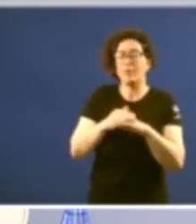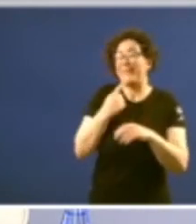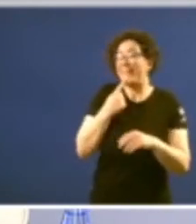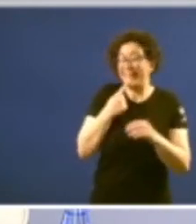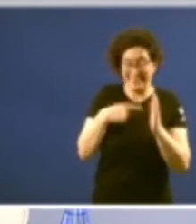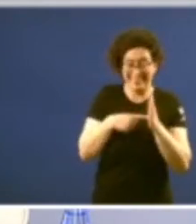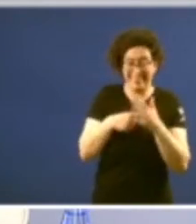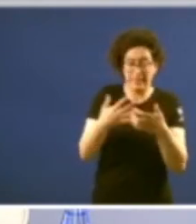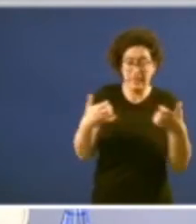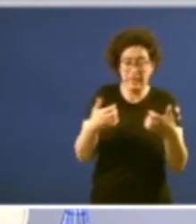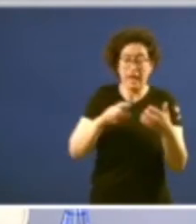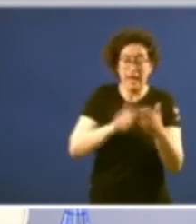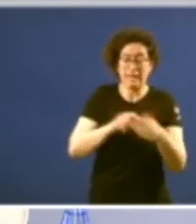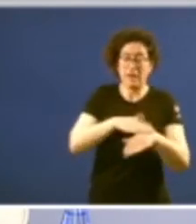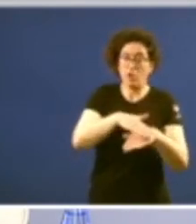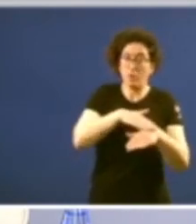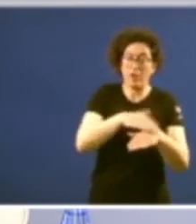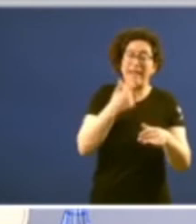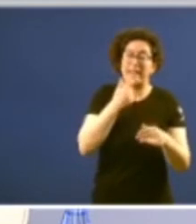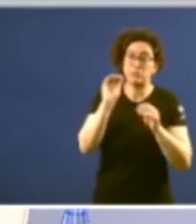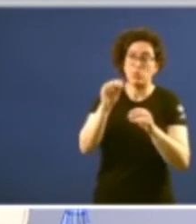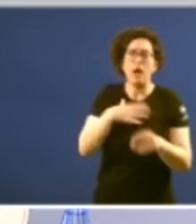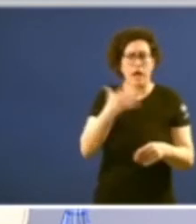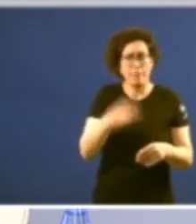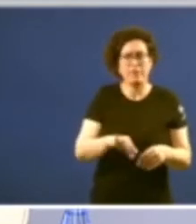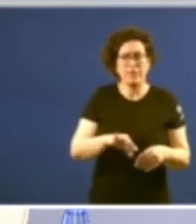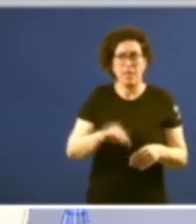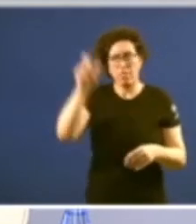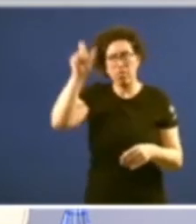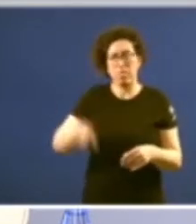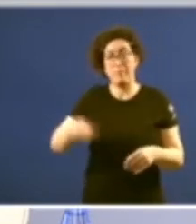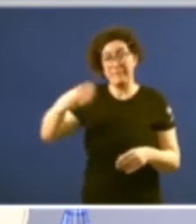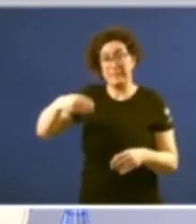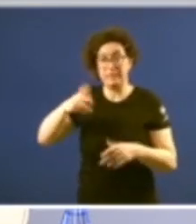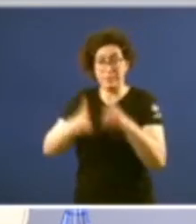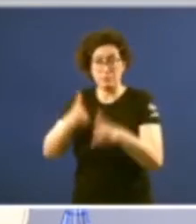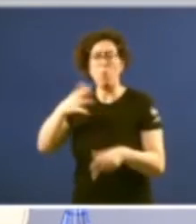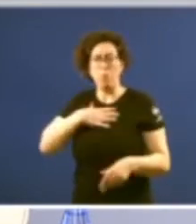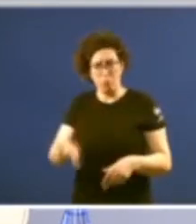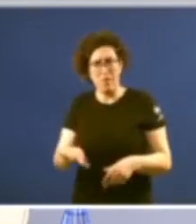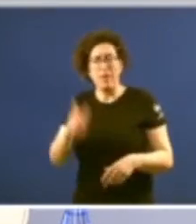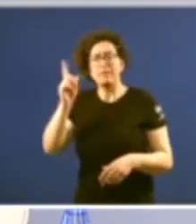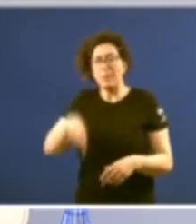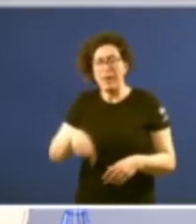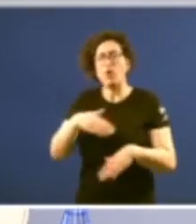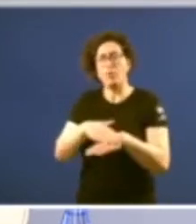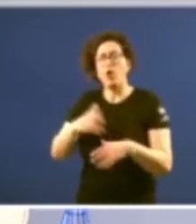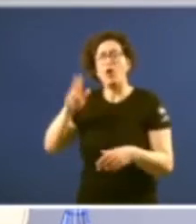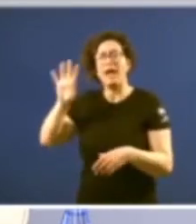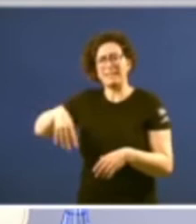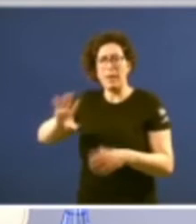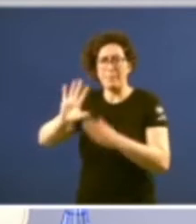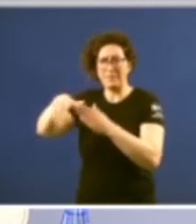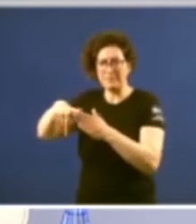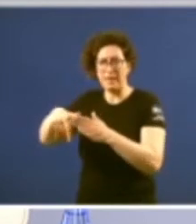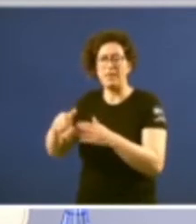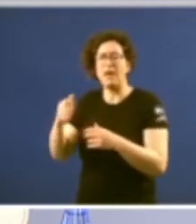a lei do goberno esta facultade o lenda cari e tamén a lei do Parlamento catalán un pouco posterior do